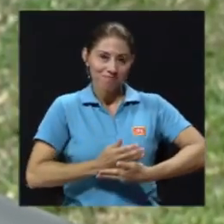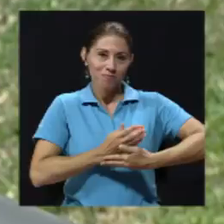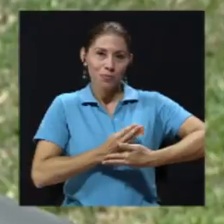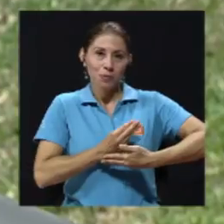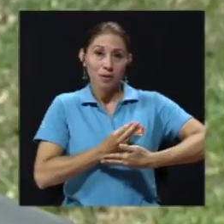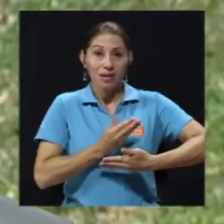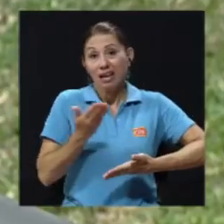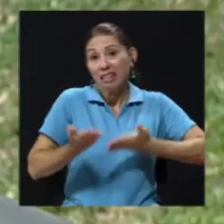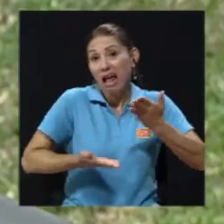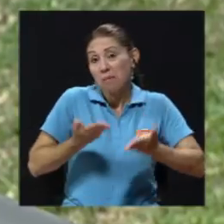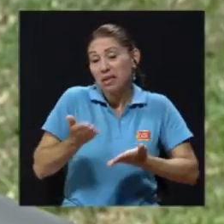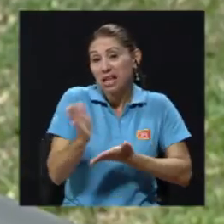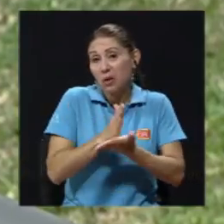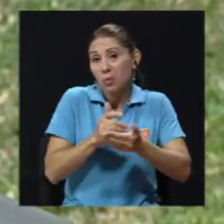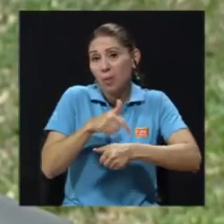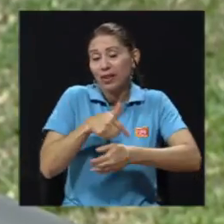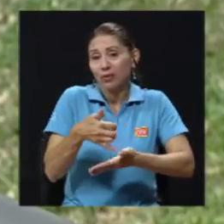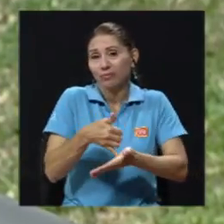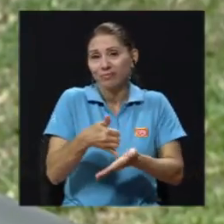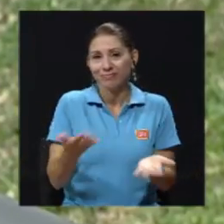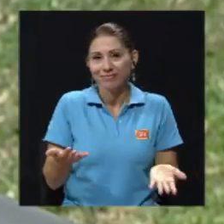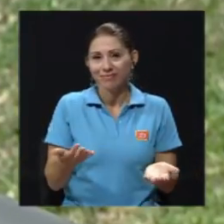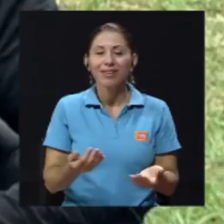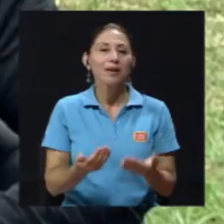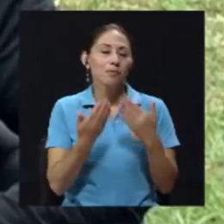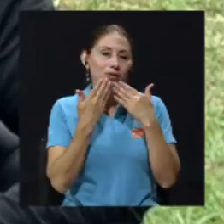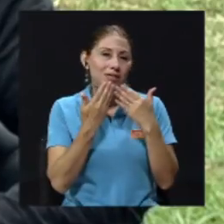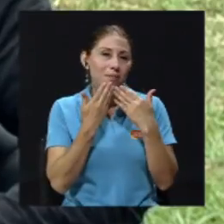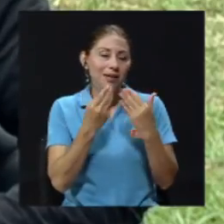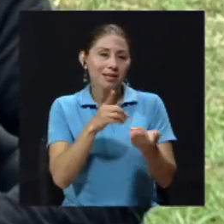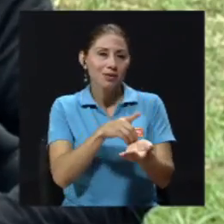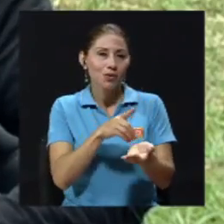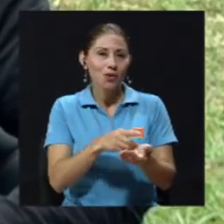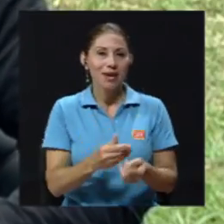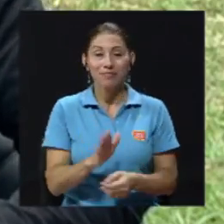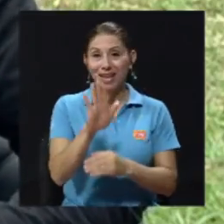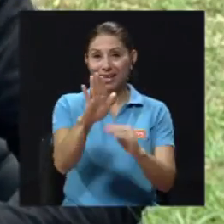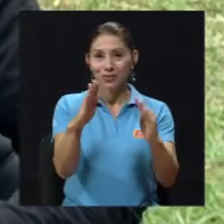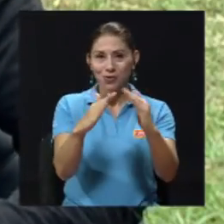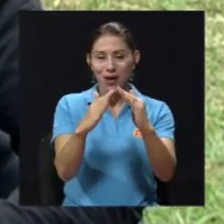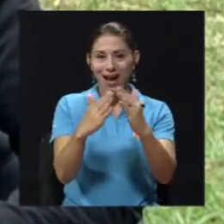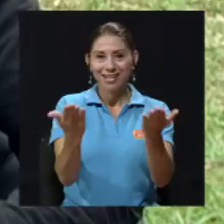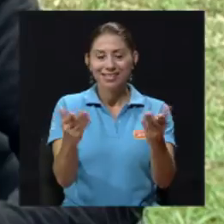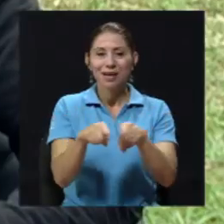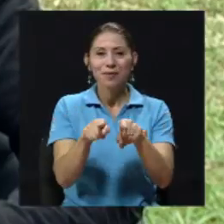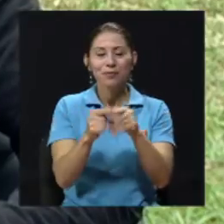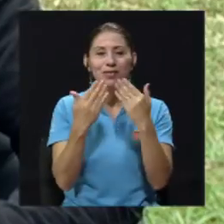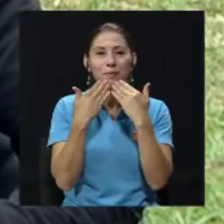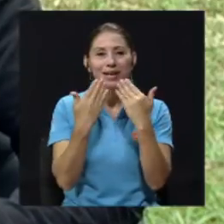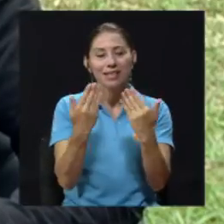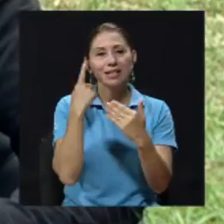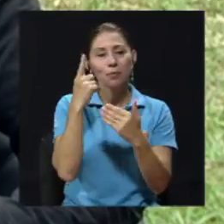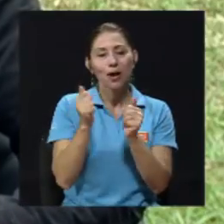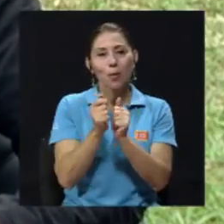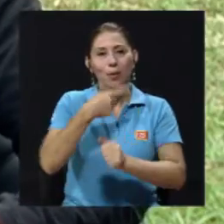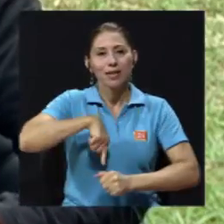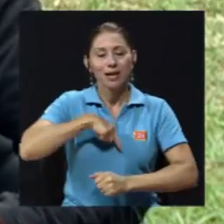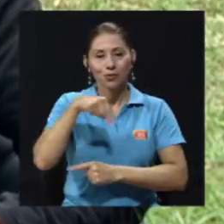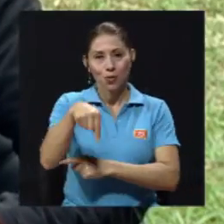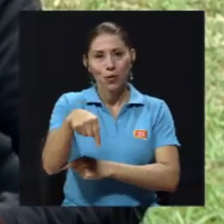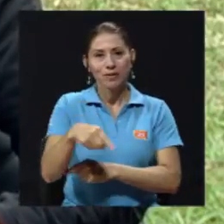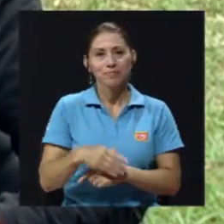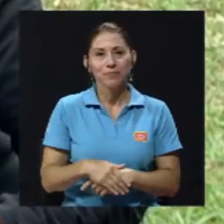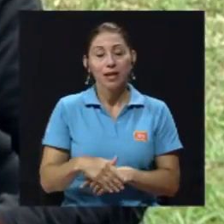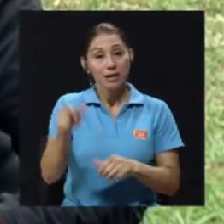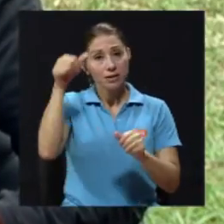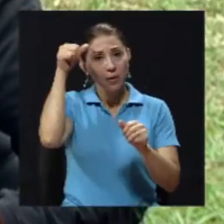puede ser que esté flaqueando ahí por alguna situación. Muchísimas gracias, doctora. Y allá en sus hogares, también muchísimas gracias por acompañarnos el día